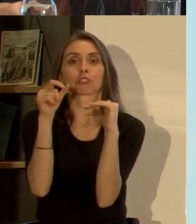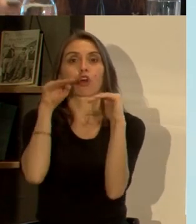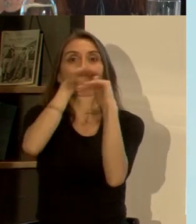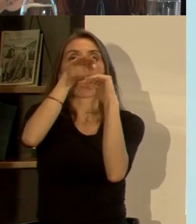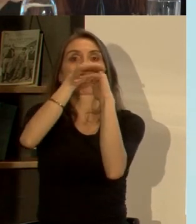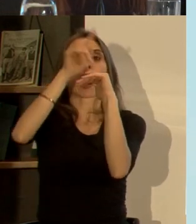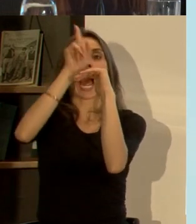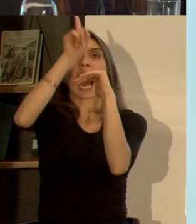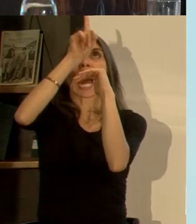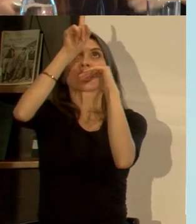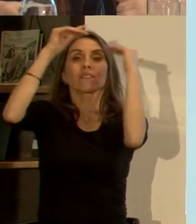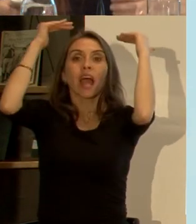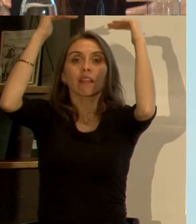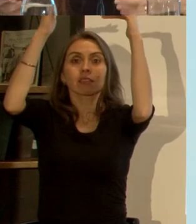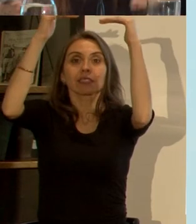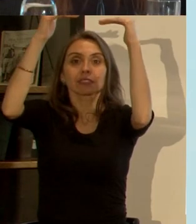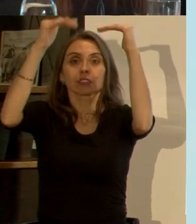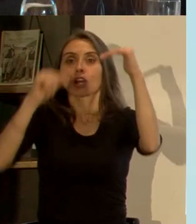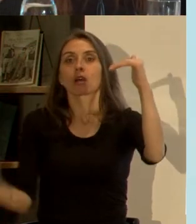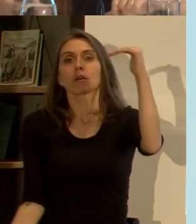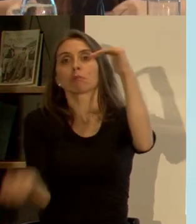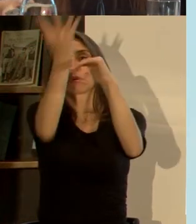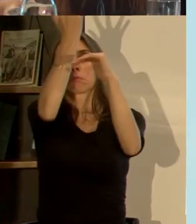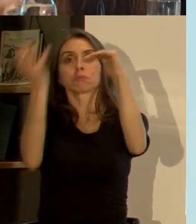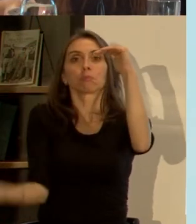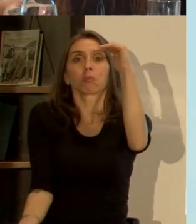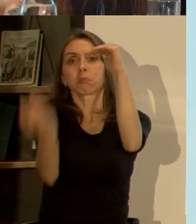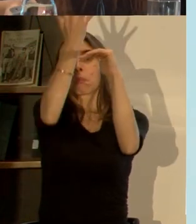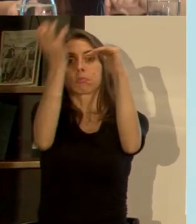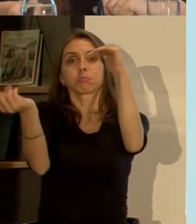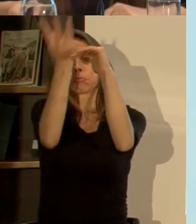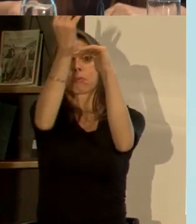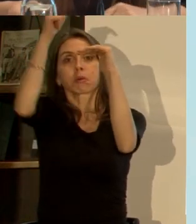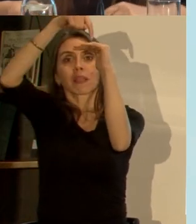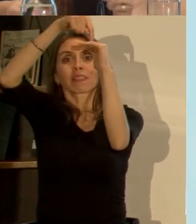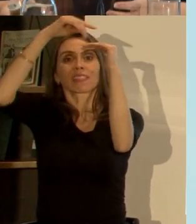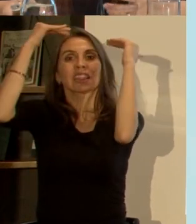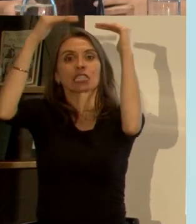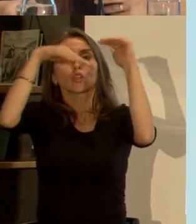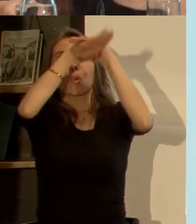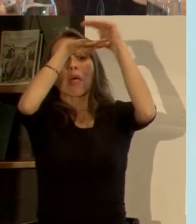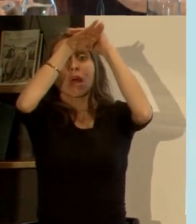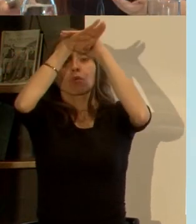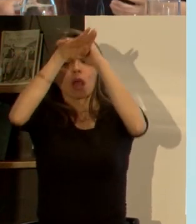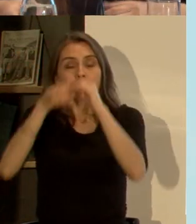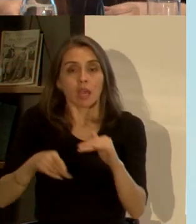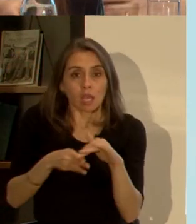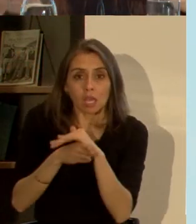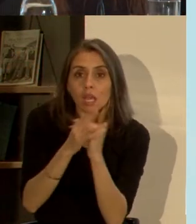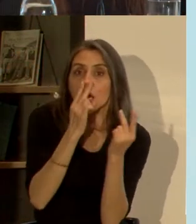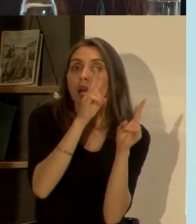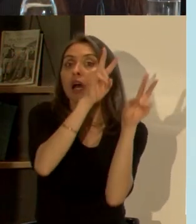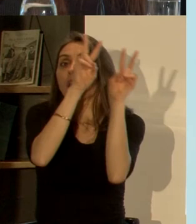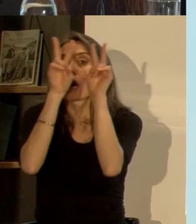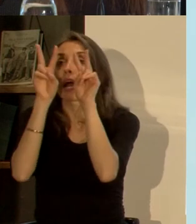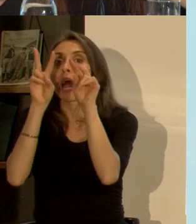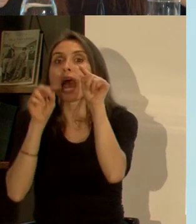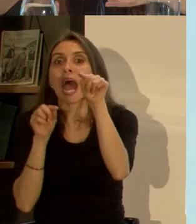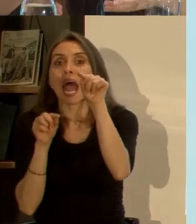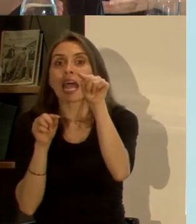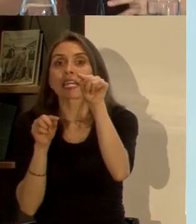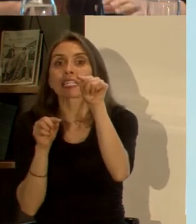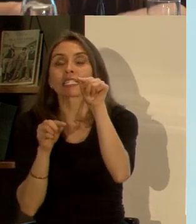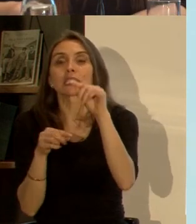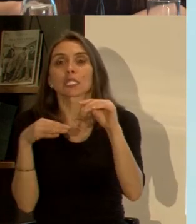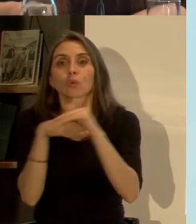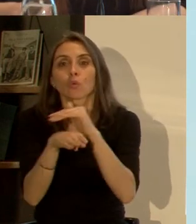techo ya no sirve esto al techo ya no sirve esto al techo al techo al techo y resulta que cuando uno viene a ver ahí es realmente